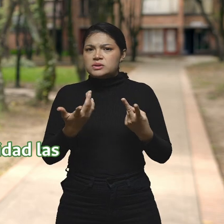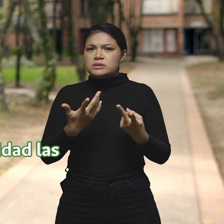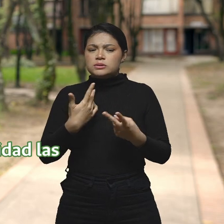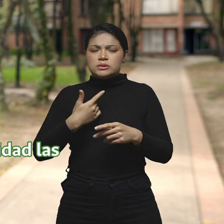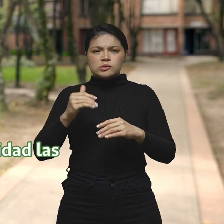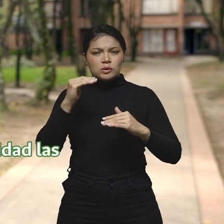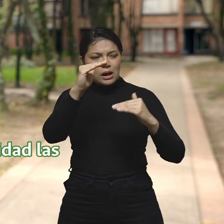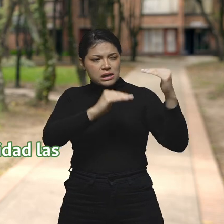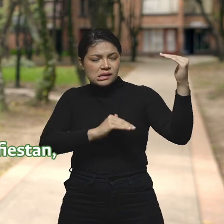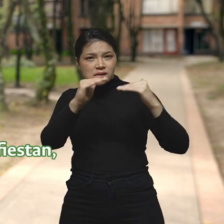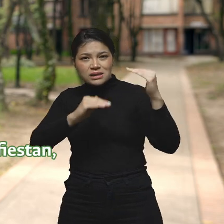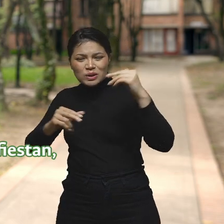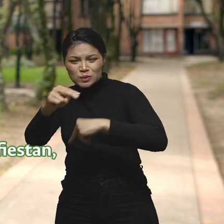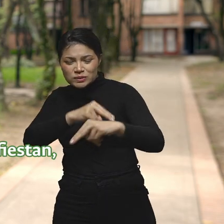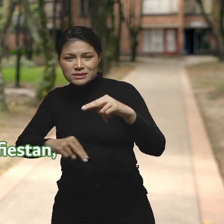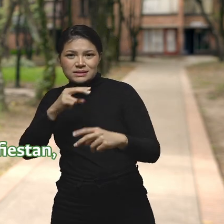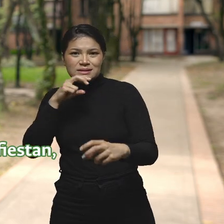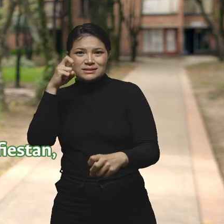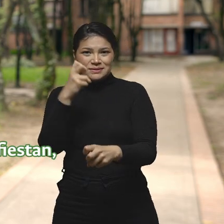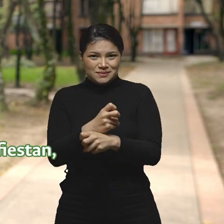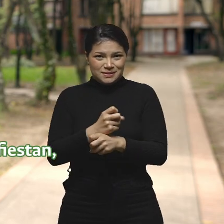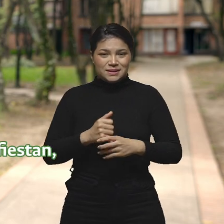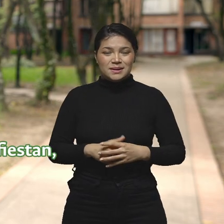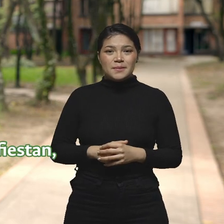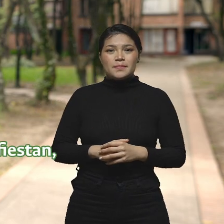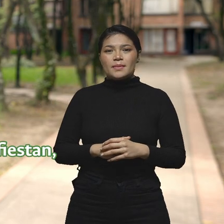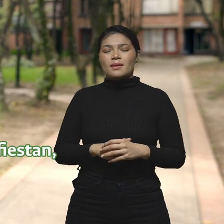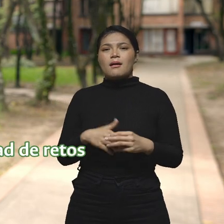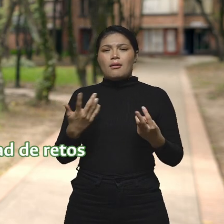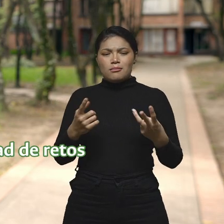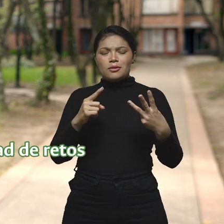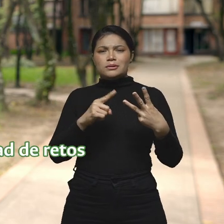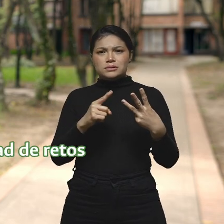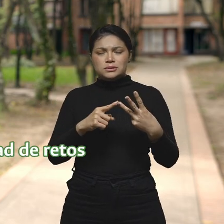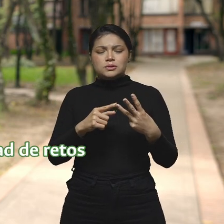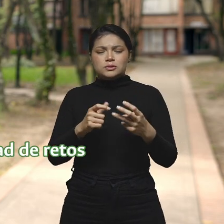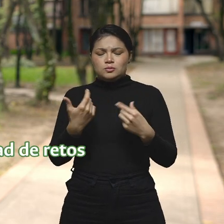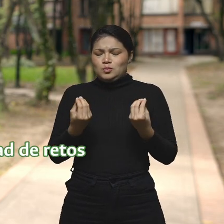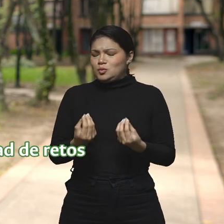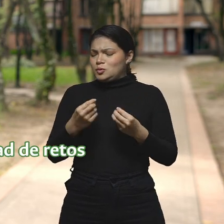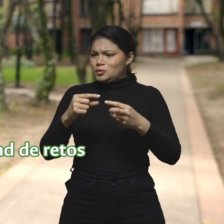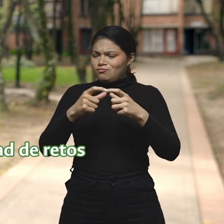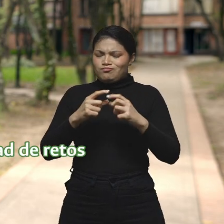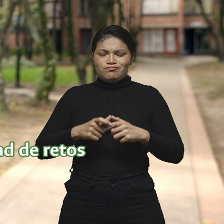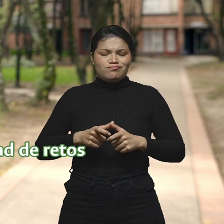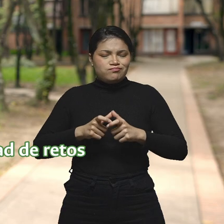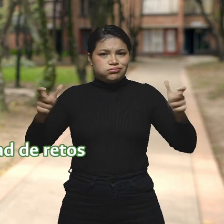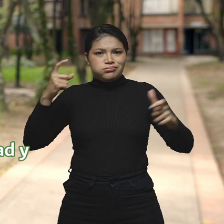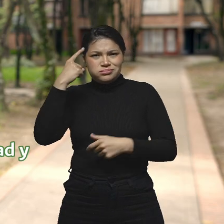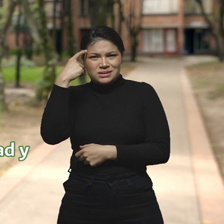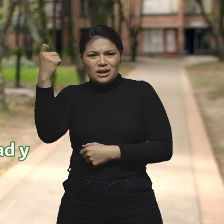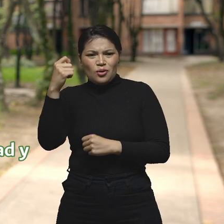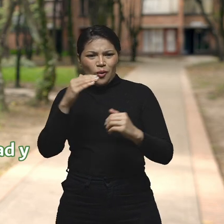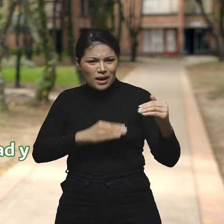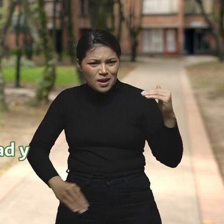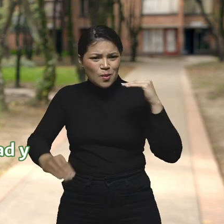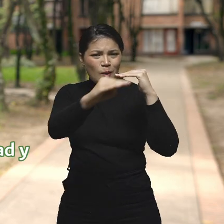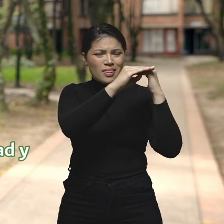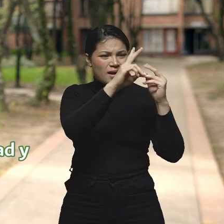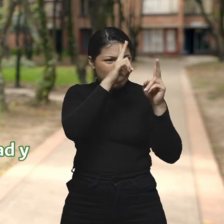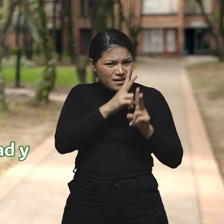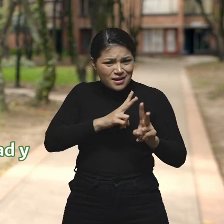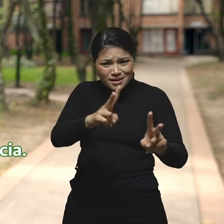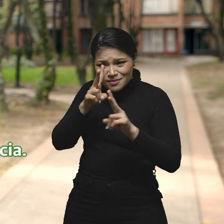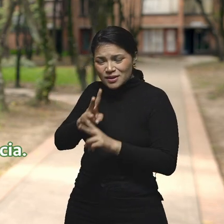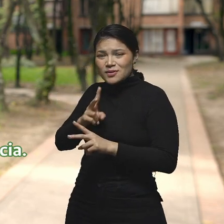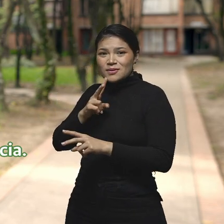en la universidad las diferencias sociales se manifiestan, cómo tenemos una gran cantidad de retos en términos de la